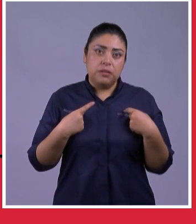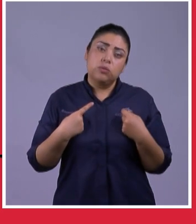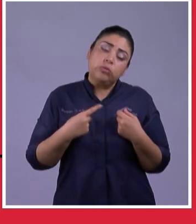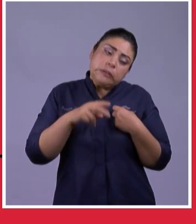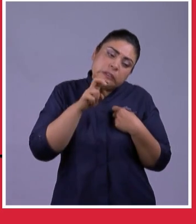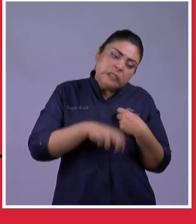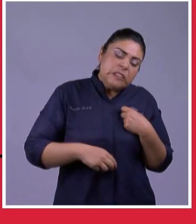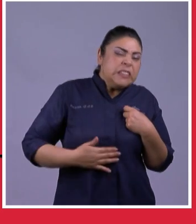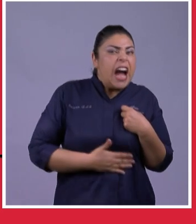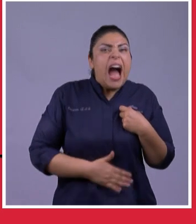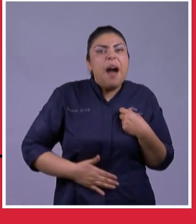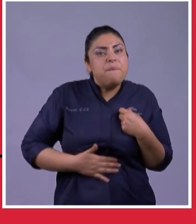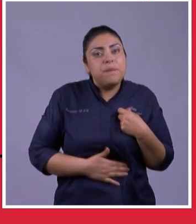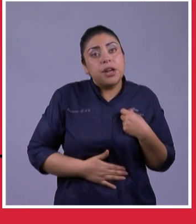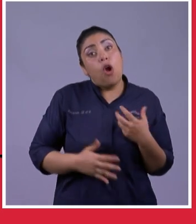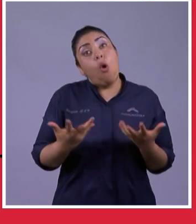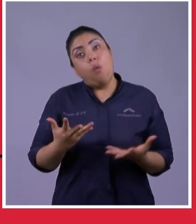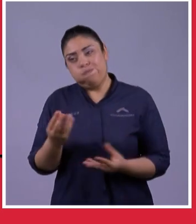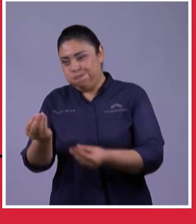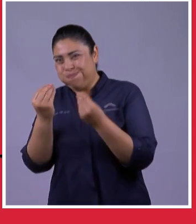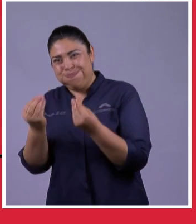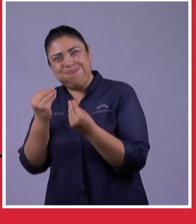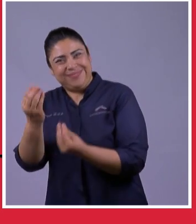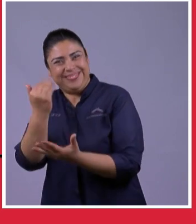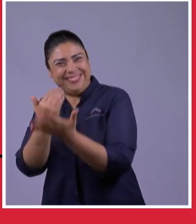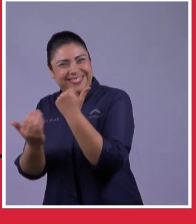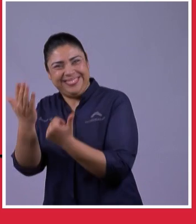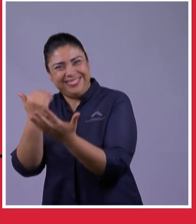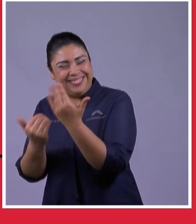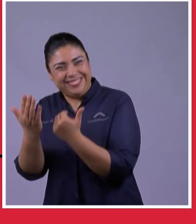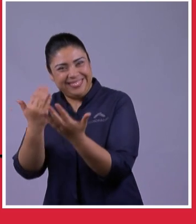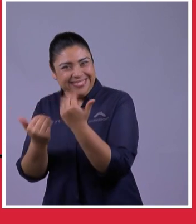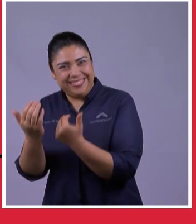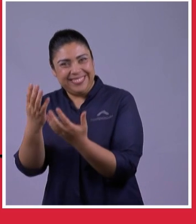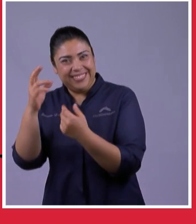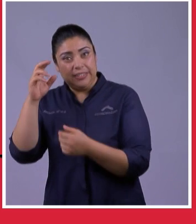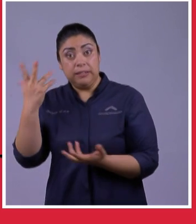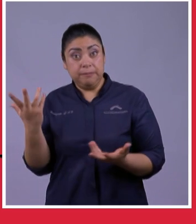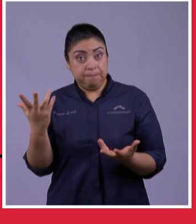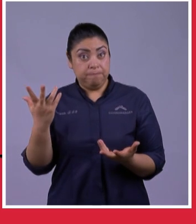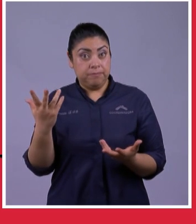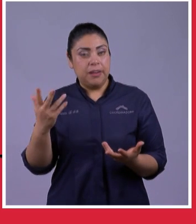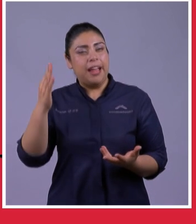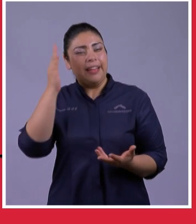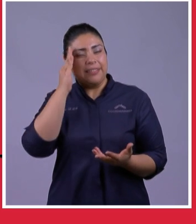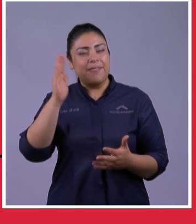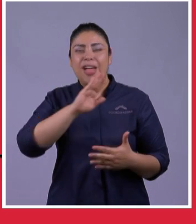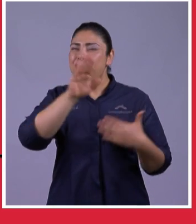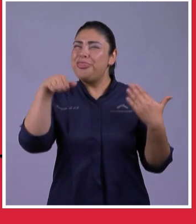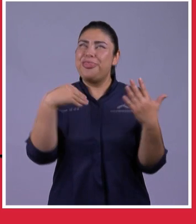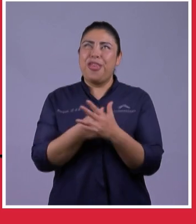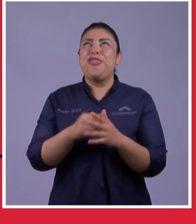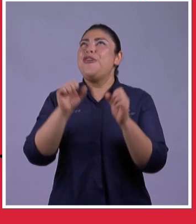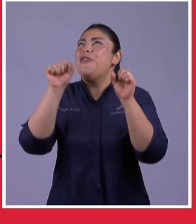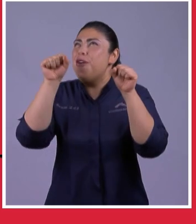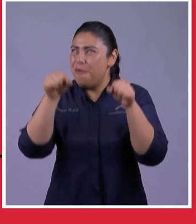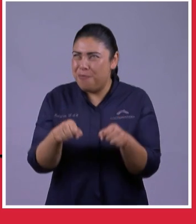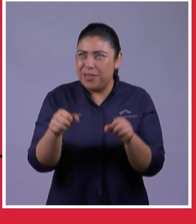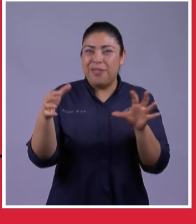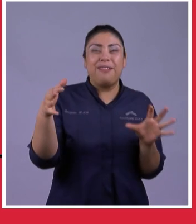hambre así para tener abundancia como para padecer necesidad todo lo puedo en cristo que me